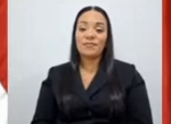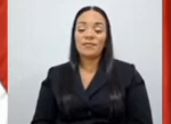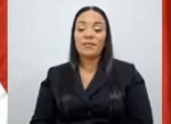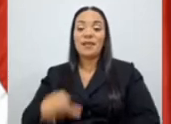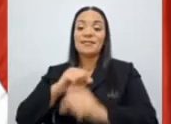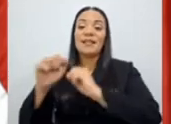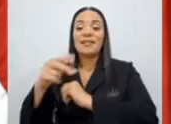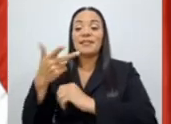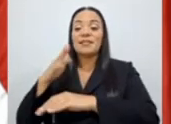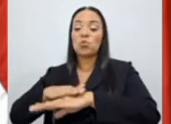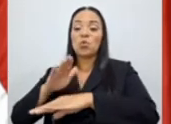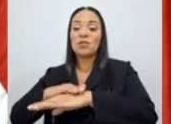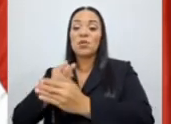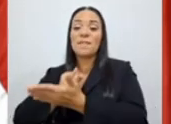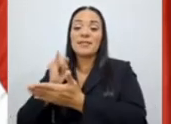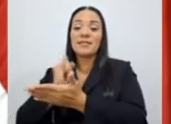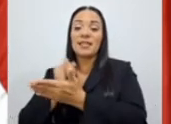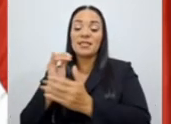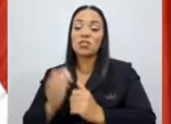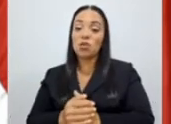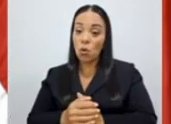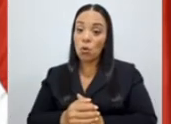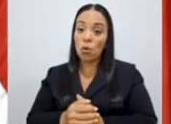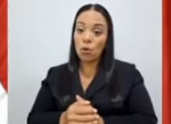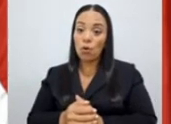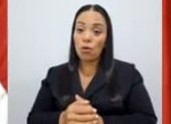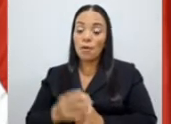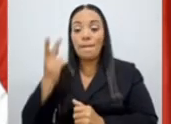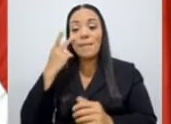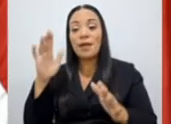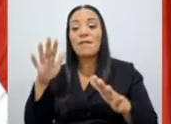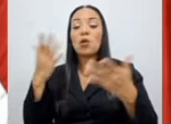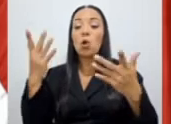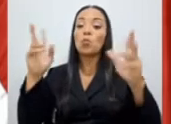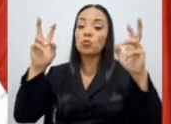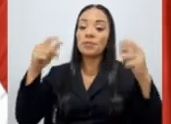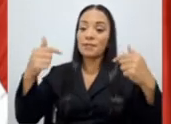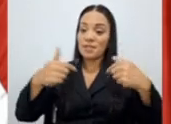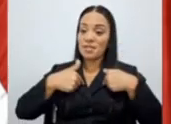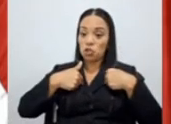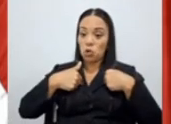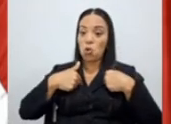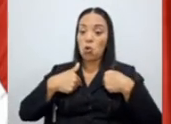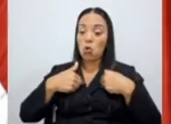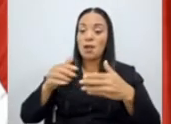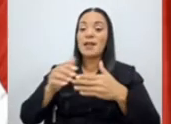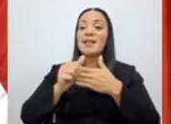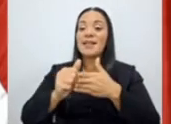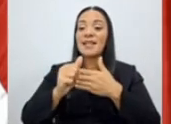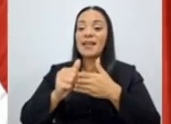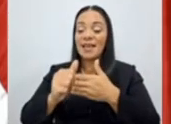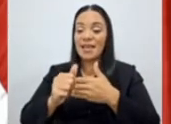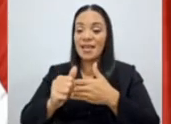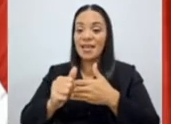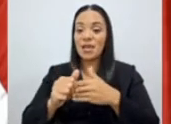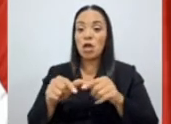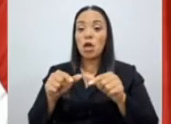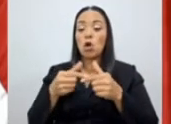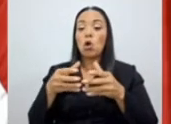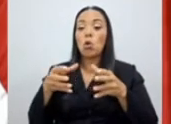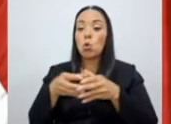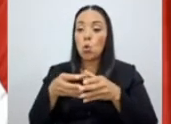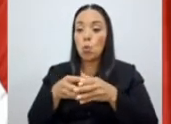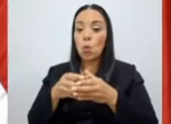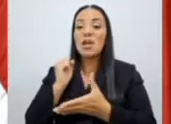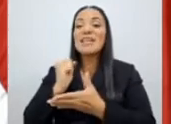sala tercera para ver cómo fue que yo lideré un grupo